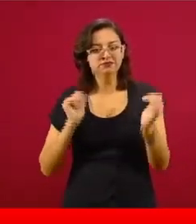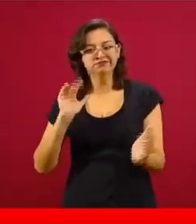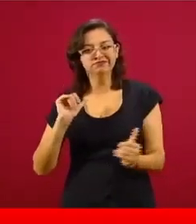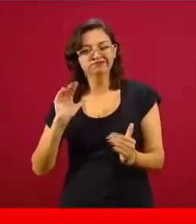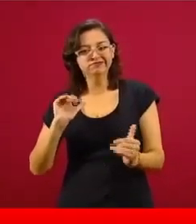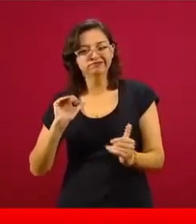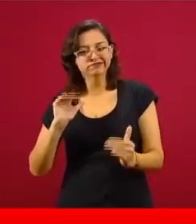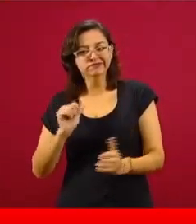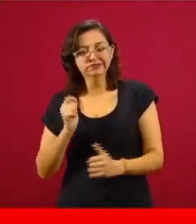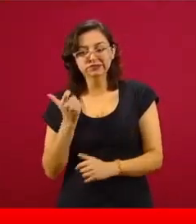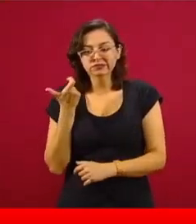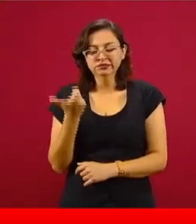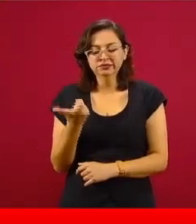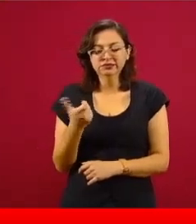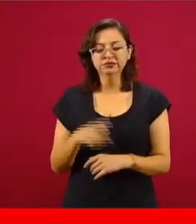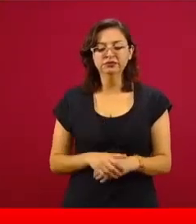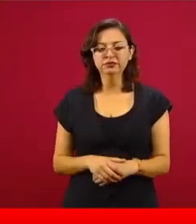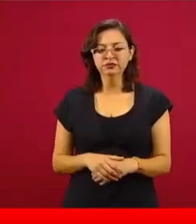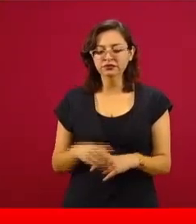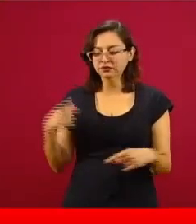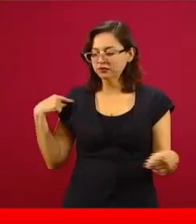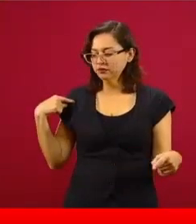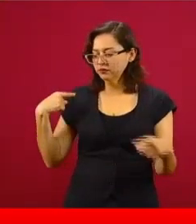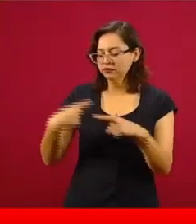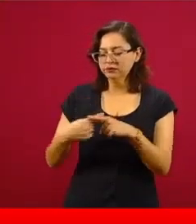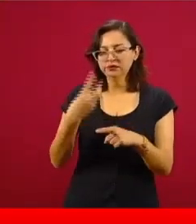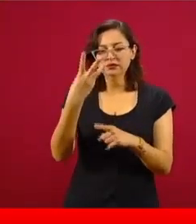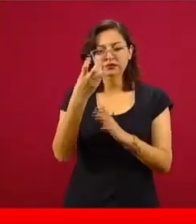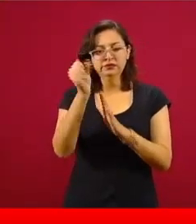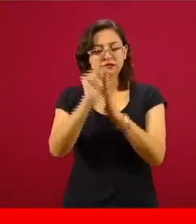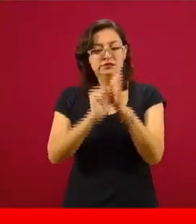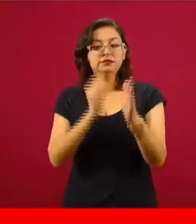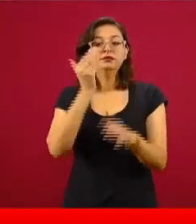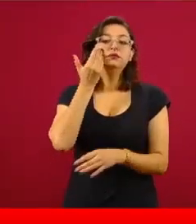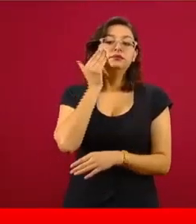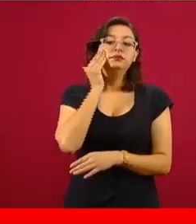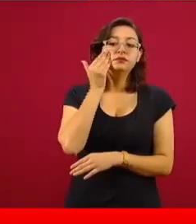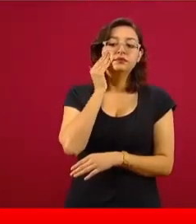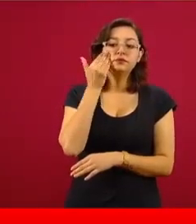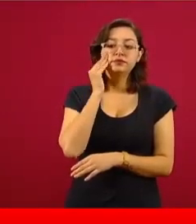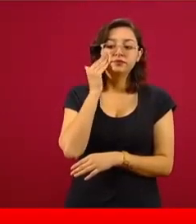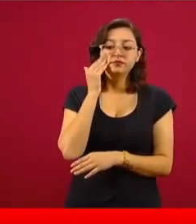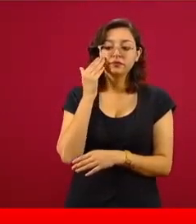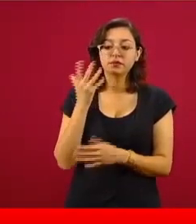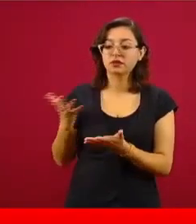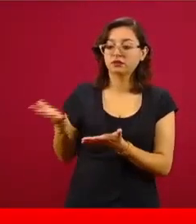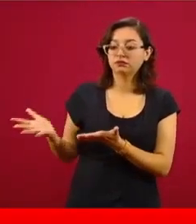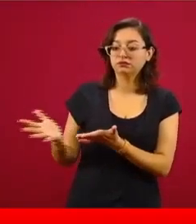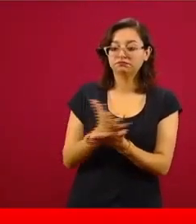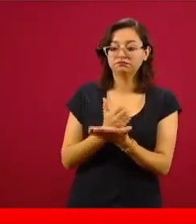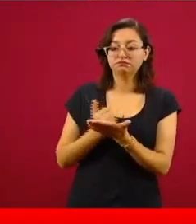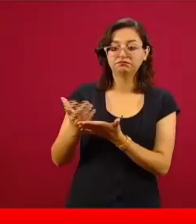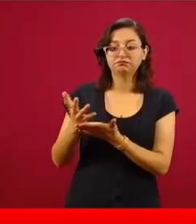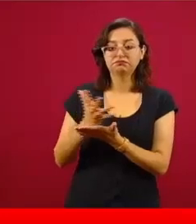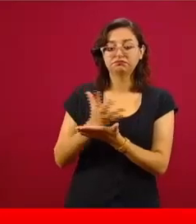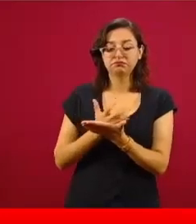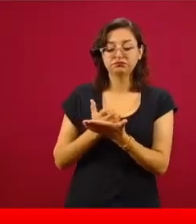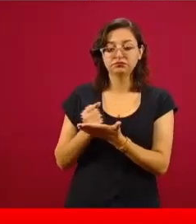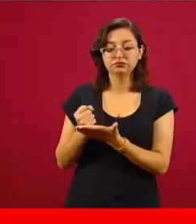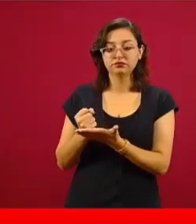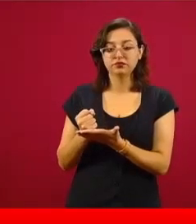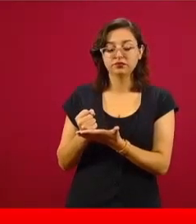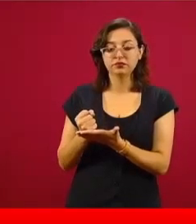Facebook, tan sólo en el primer trimestre de este año, tuvo ganancias superiores a lo que